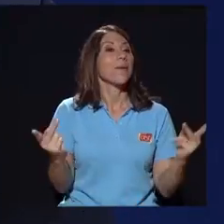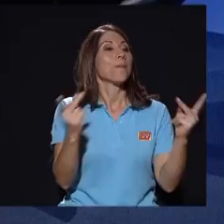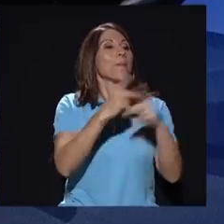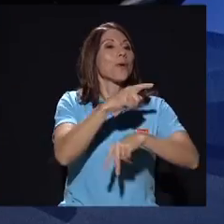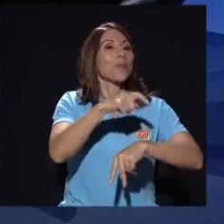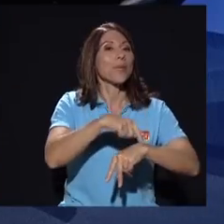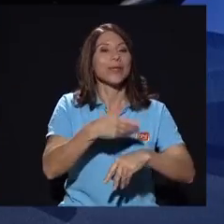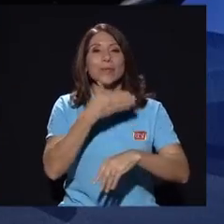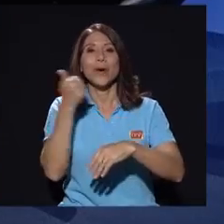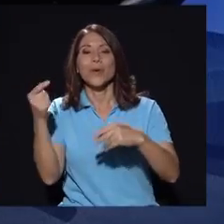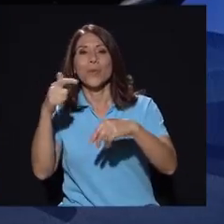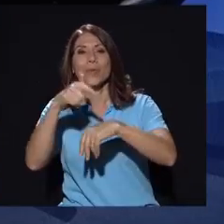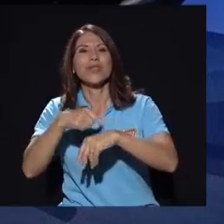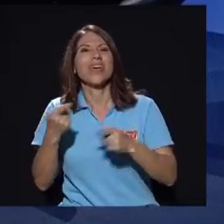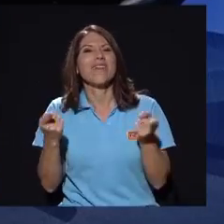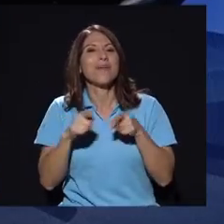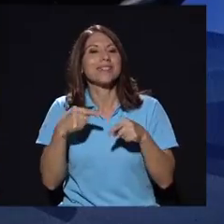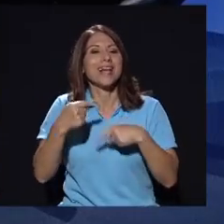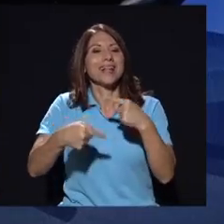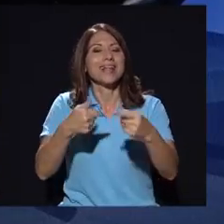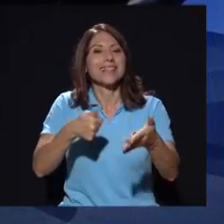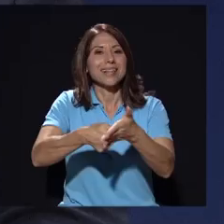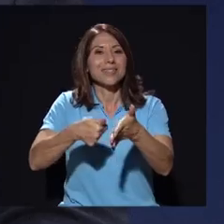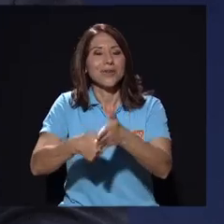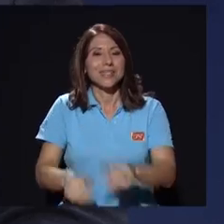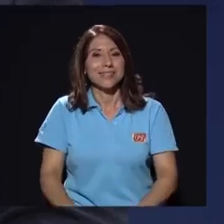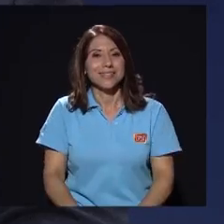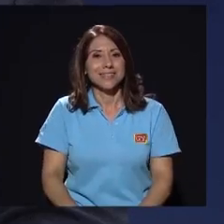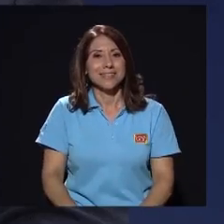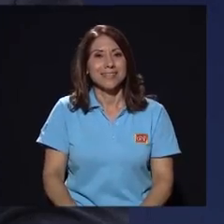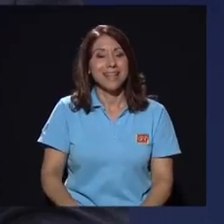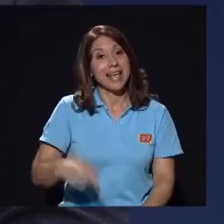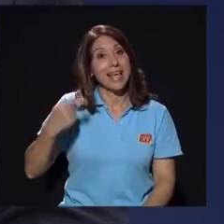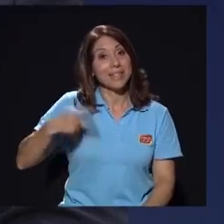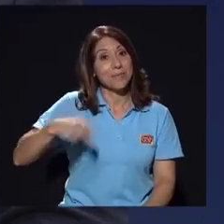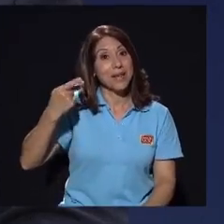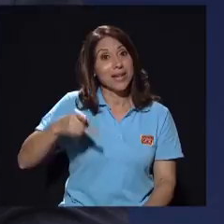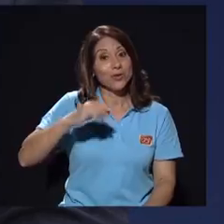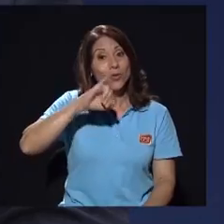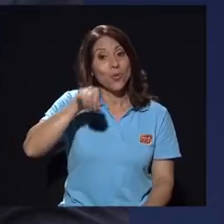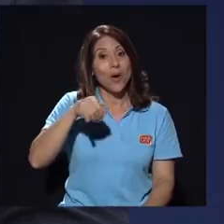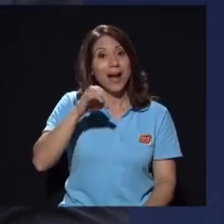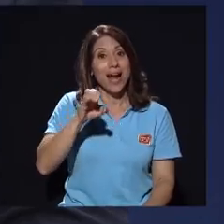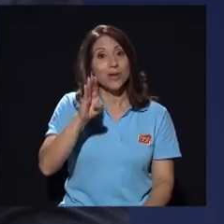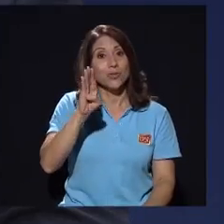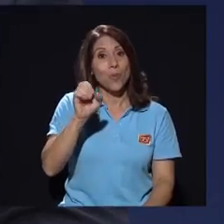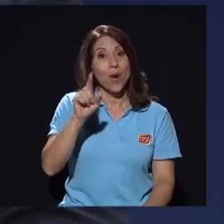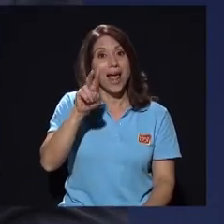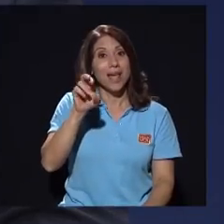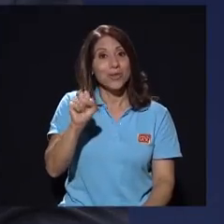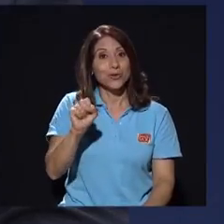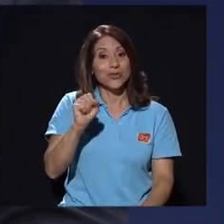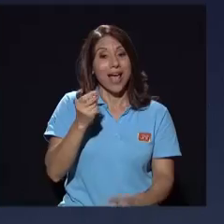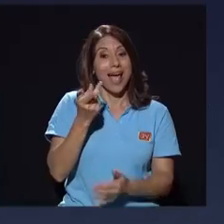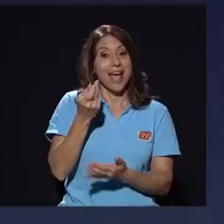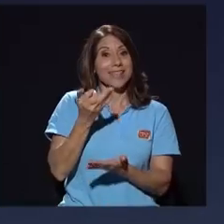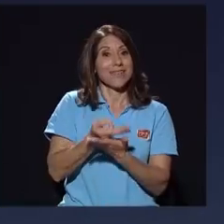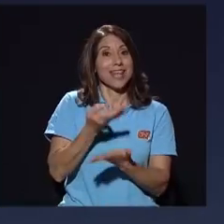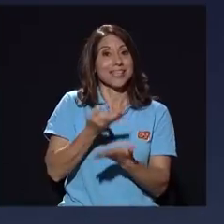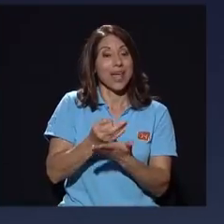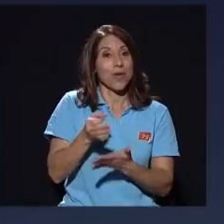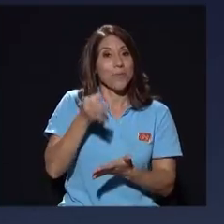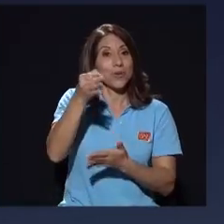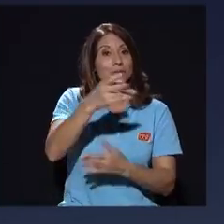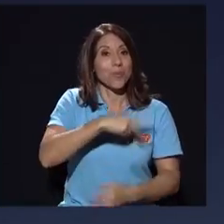¿qué va a pasar en las elecciones Michael? o sea es peligroso que Juan Carlos haya financiado al próximo presidente no